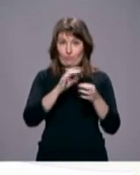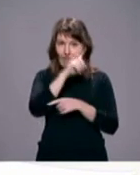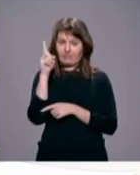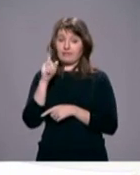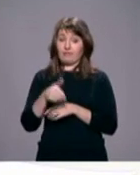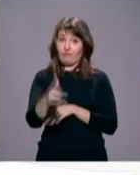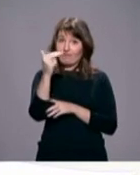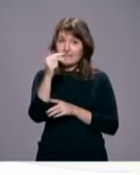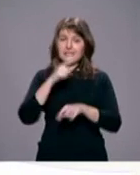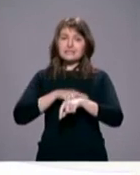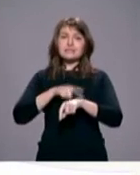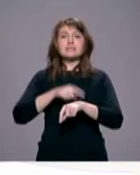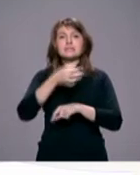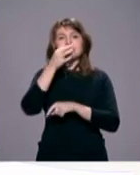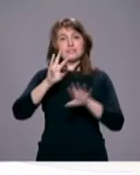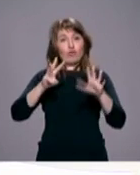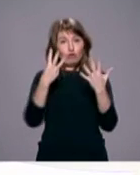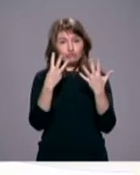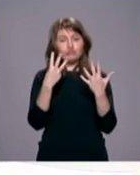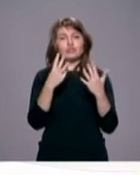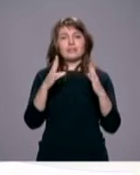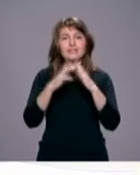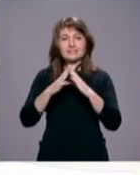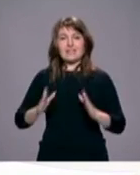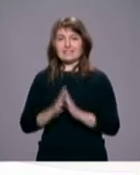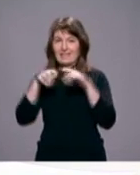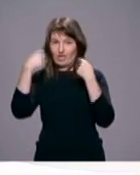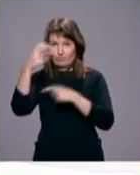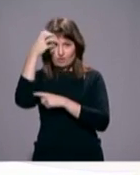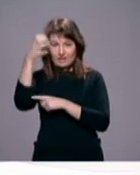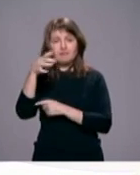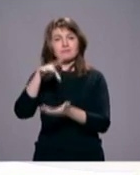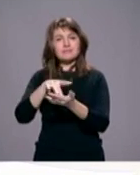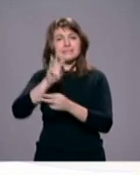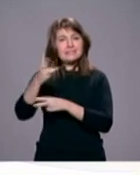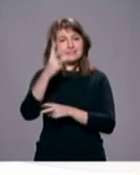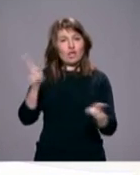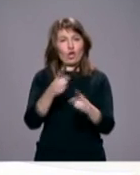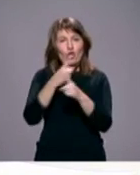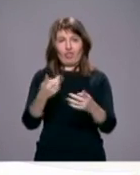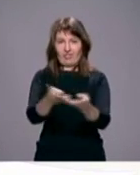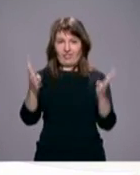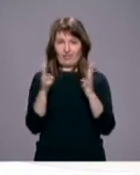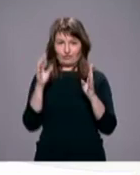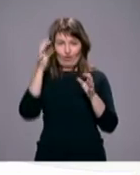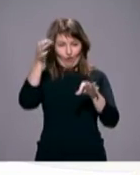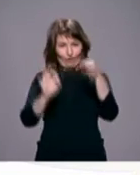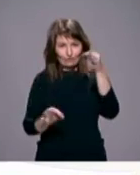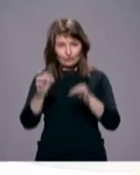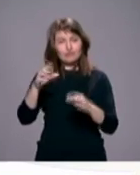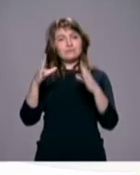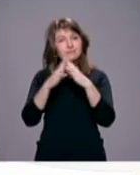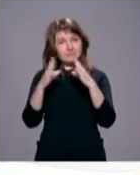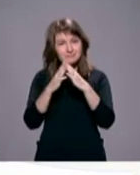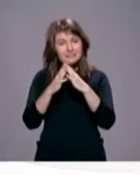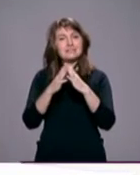este próximo viernes a las 8 de la tarde en la iglesia San Jerónimo el Real tendrá lugar el tercer concierto de otoño donde se podrá escuchar la misa de